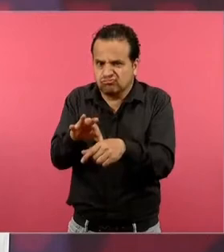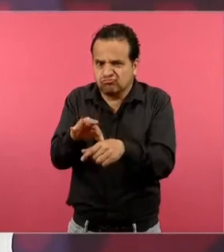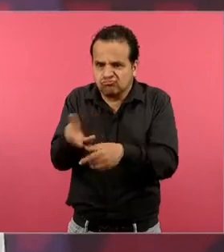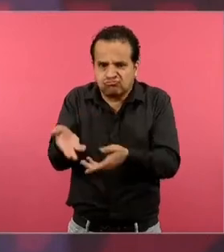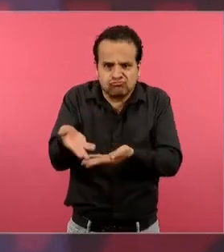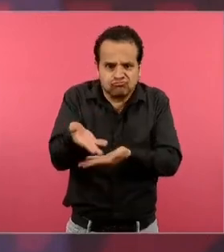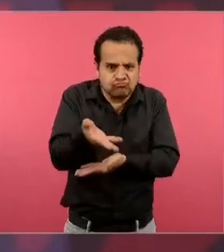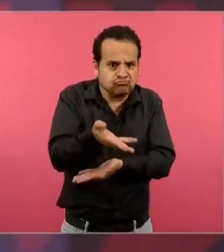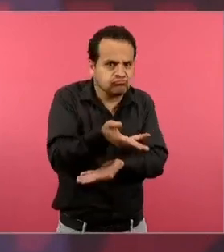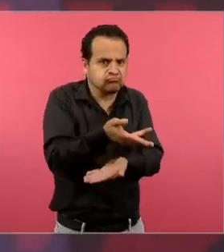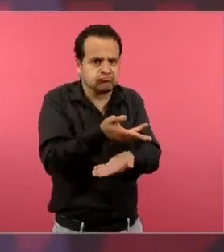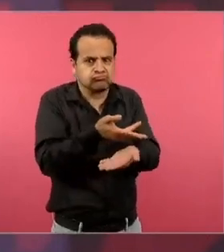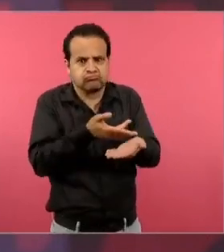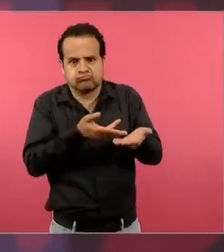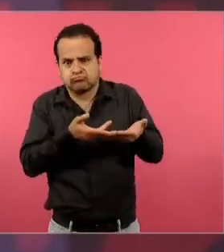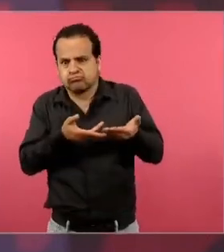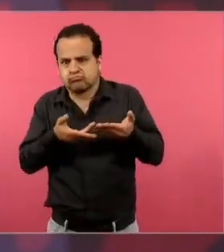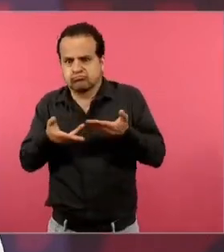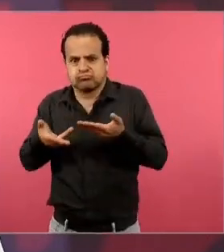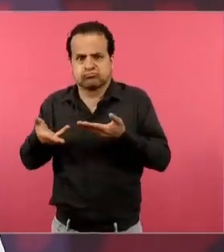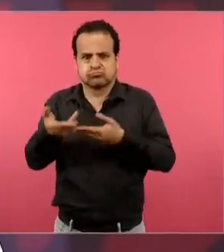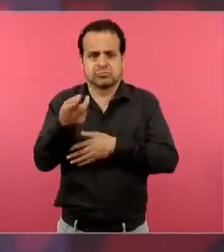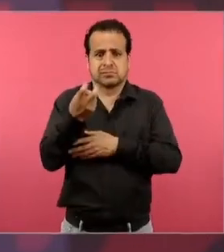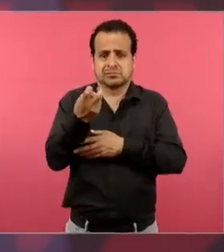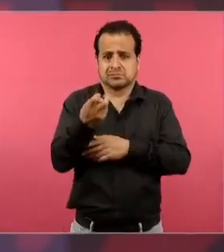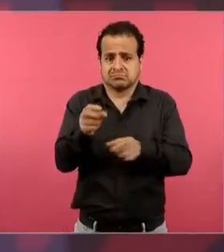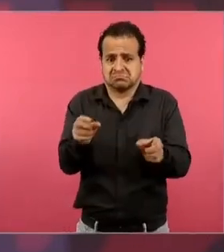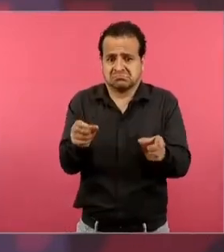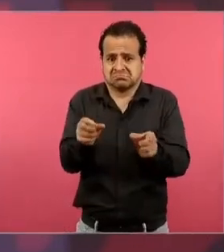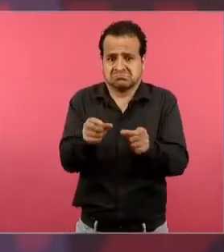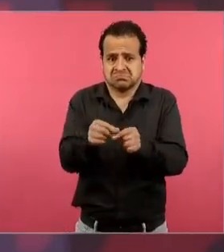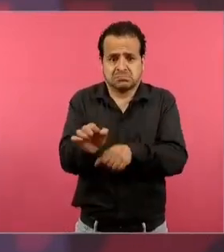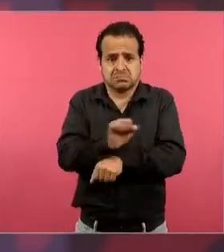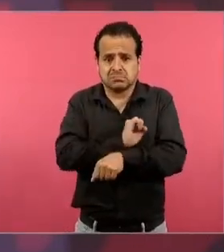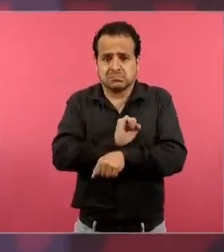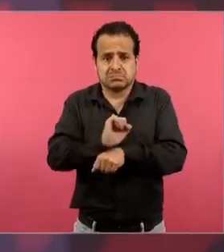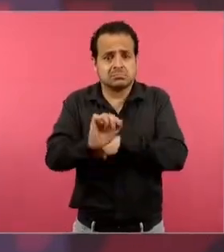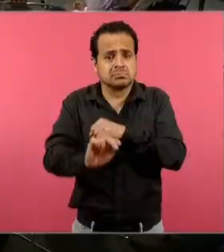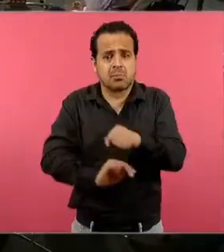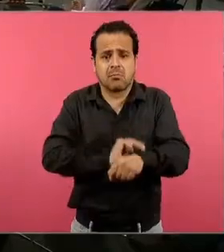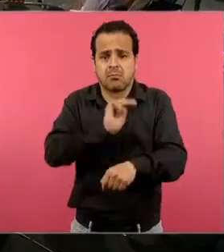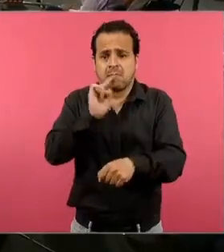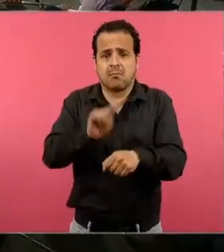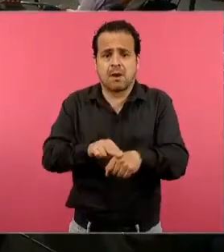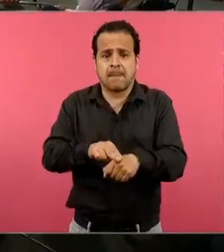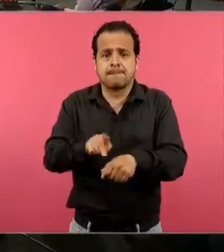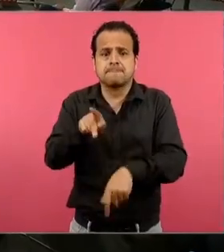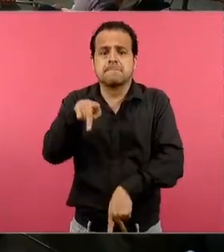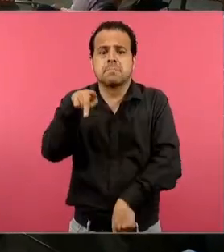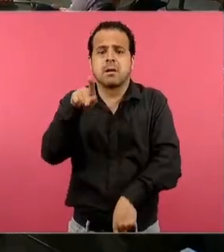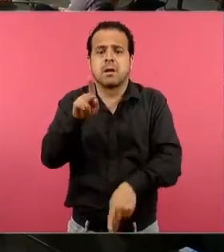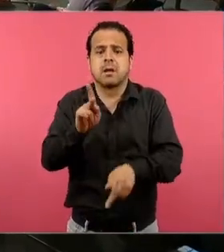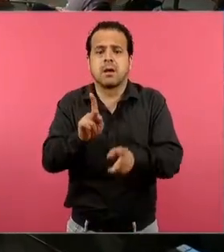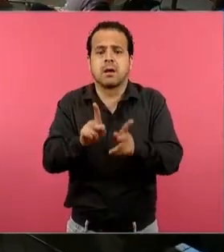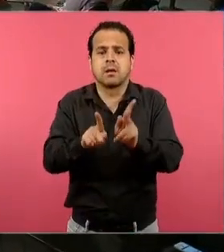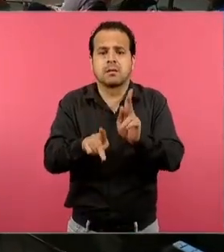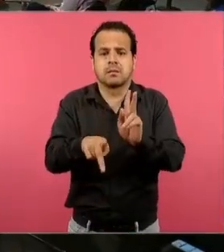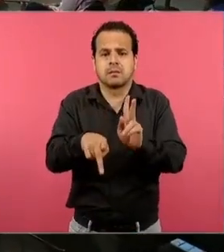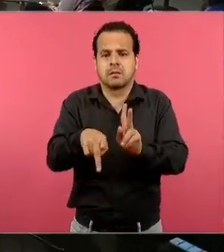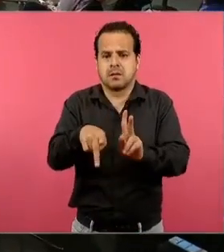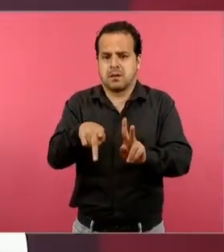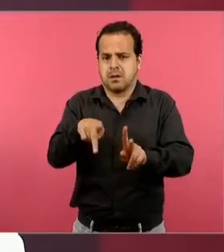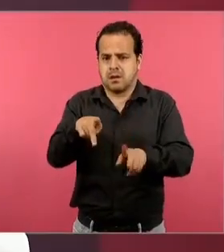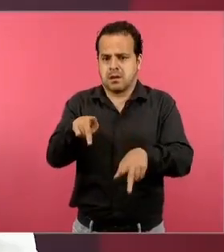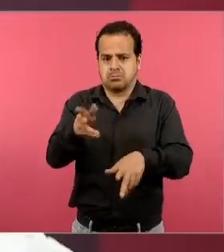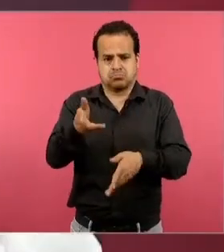qué datos hay, entonces cómo puedes trabajar, el maestro lo platica con la realidad de sus alumnos, vamos a ver cómo estamos